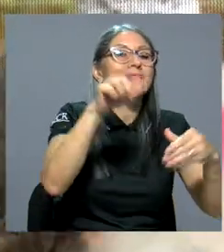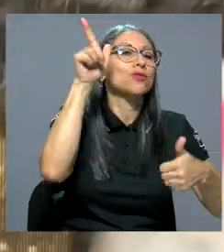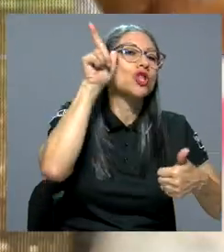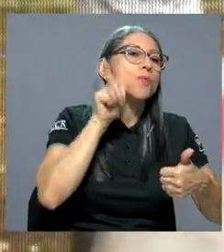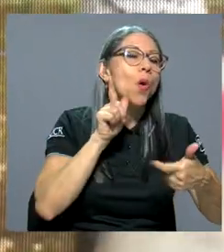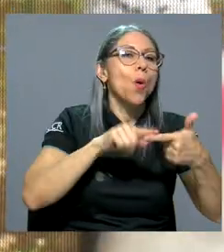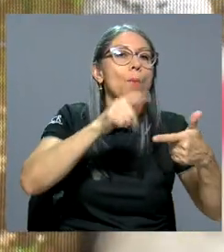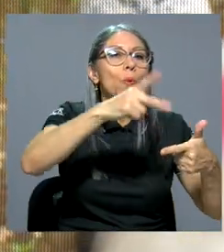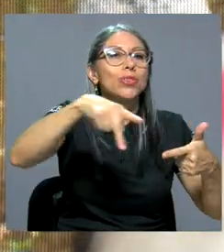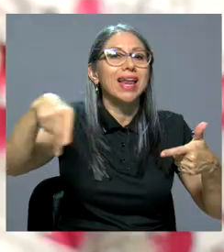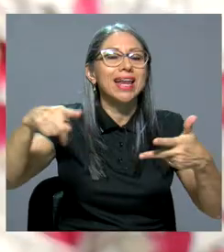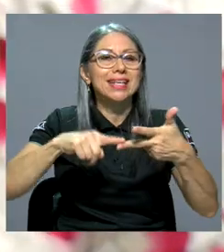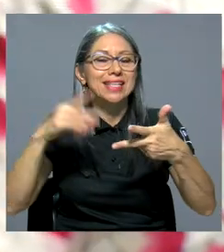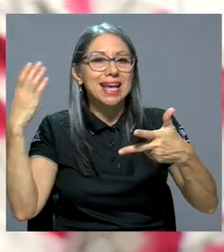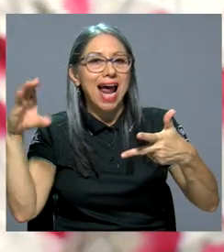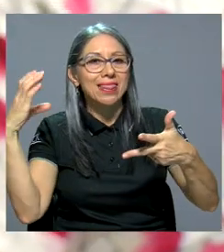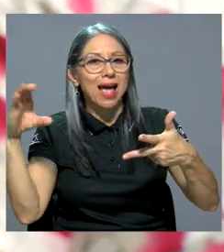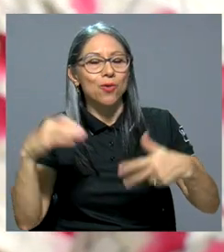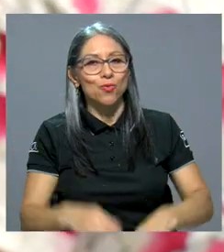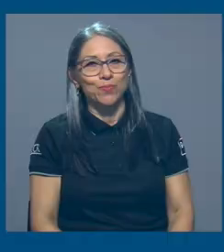puntarenas y cartago